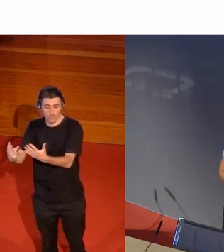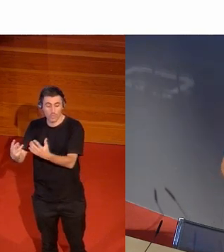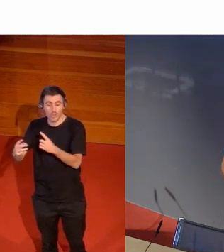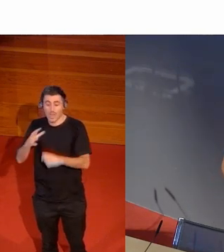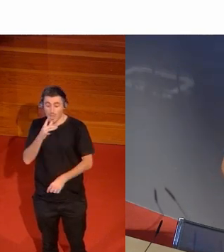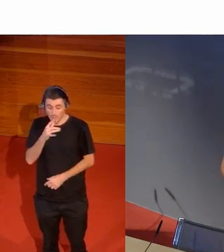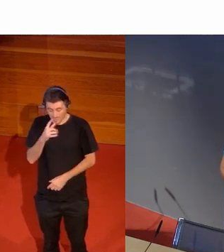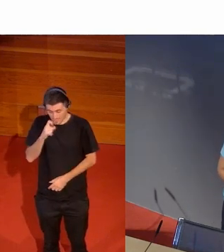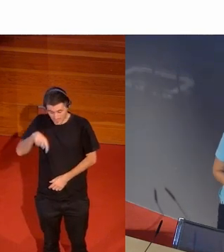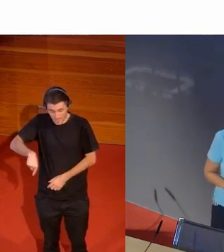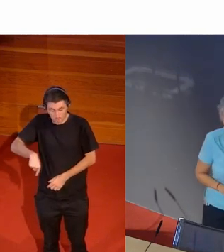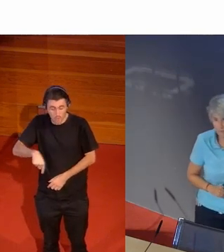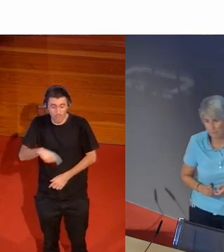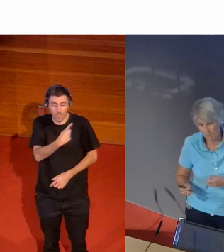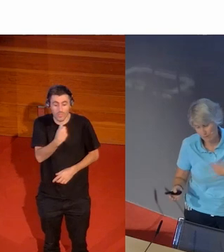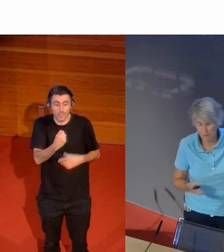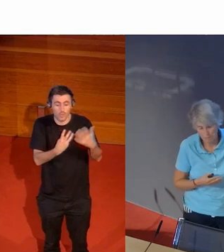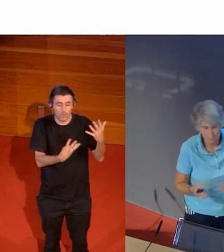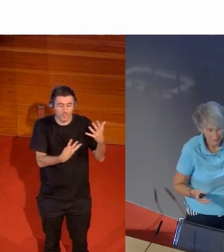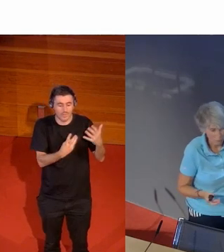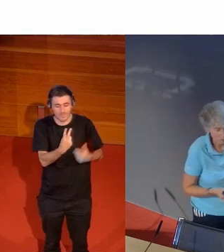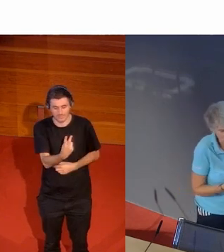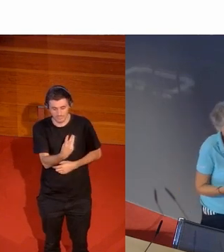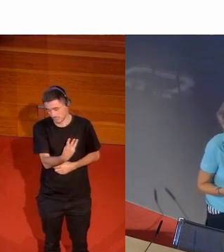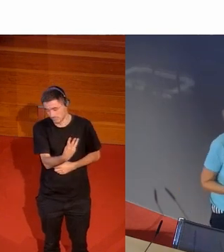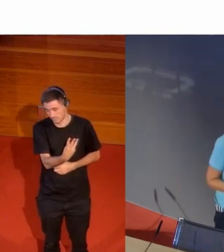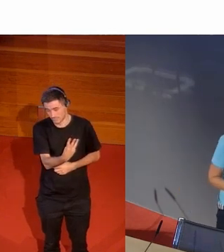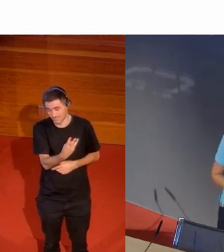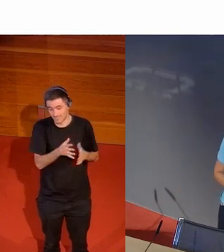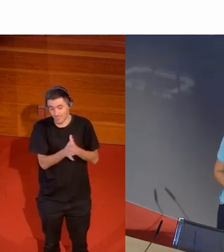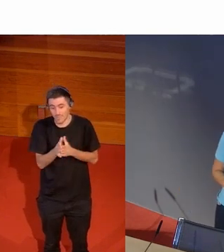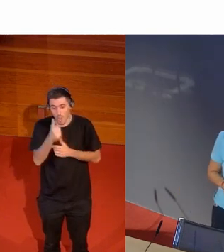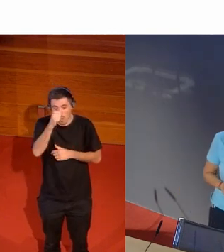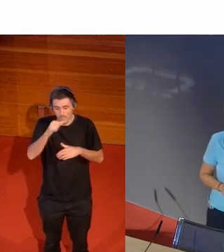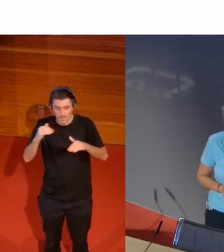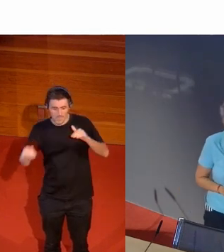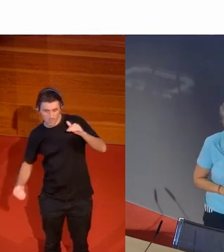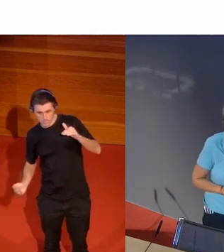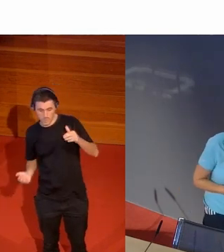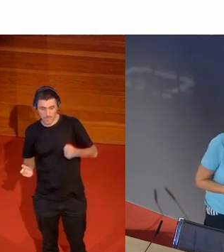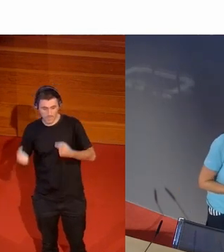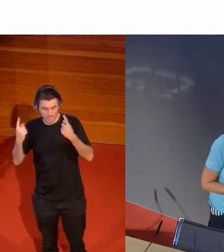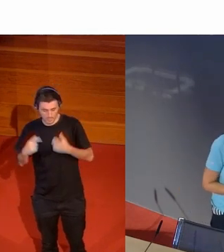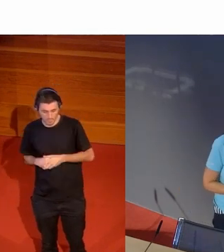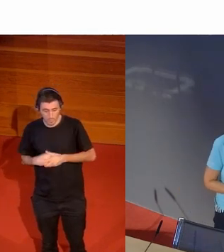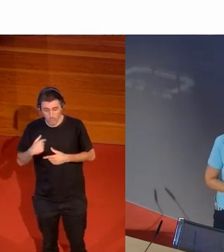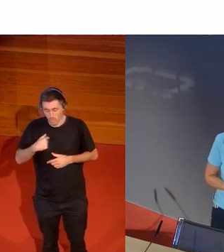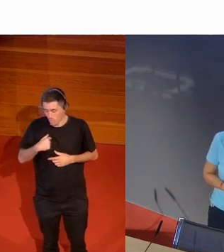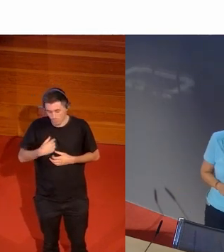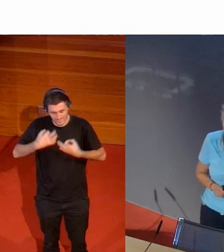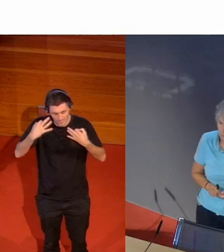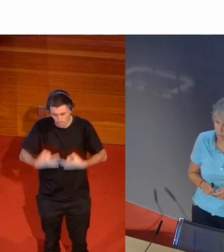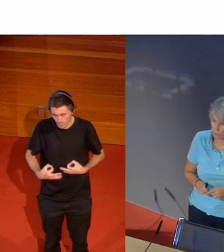por encima de los hombres del nivel de hombres vamos de la cantidad de hombres que ha habido yo estoy convencida que si